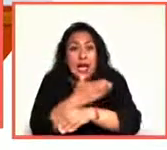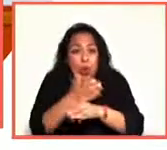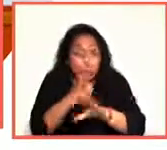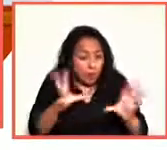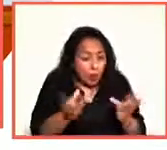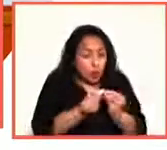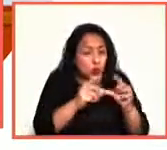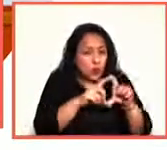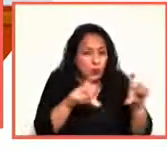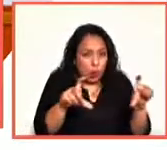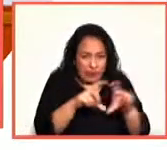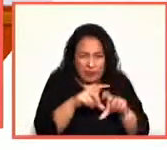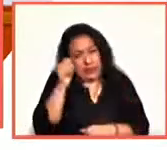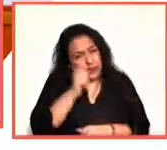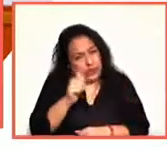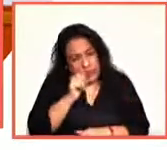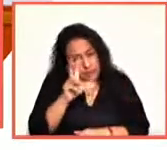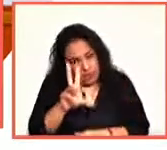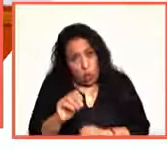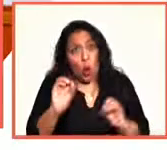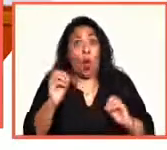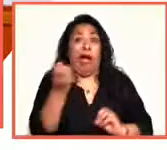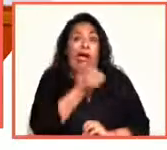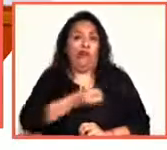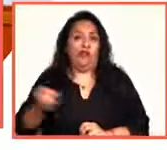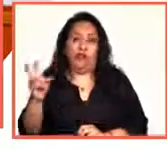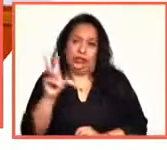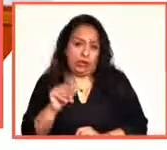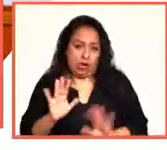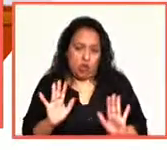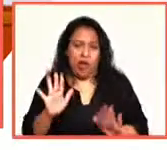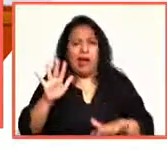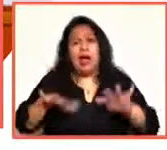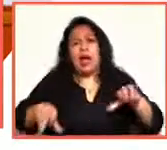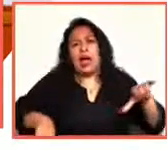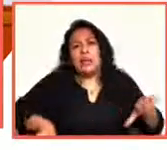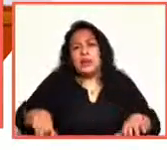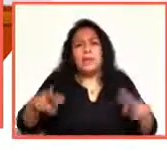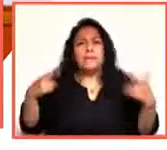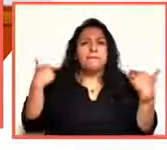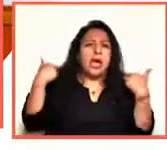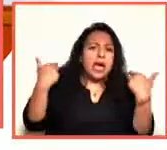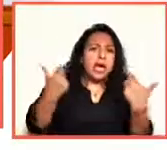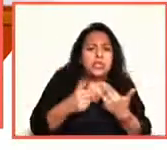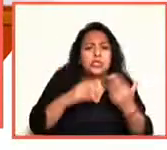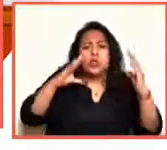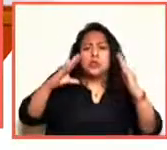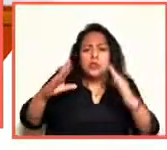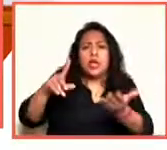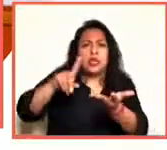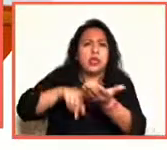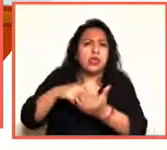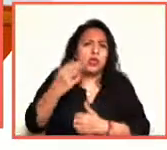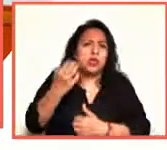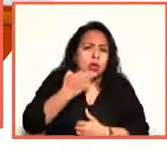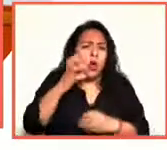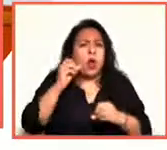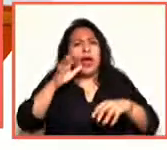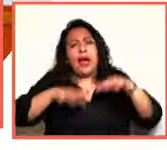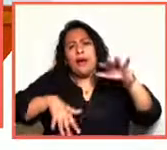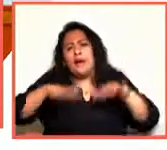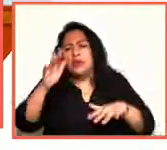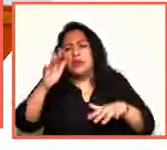No siempre, no necesariamente. A veces es una actividad profesoral, académica, escolar, y a veces es parte de una